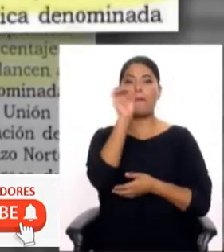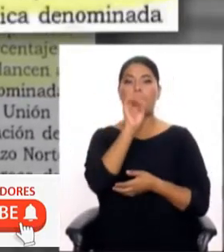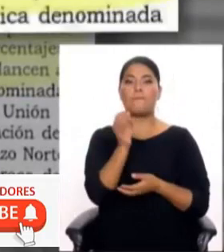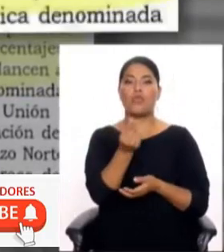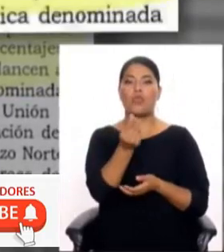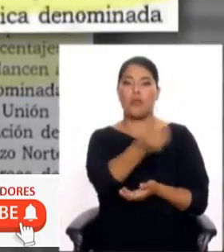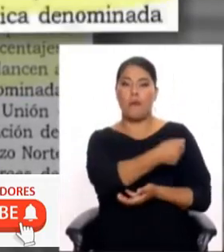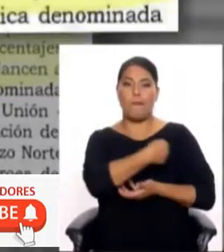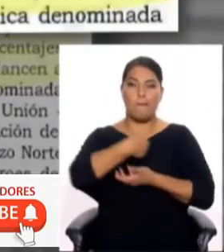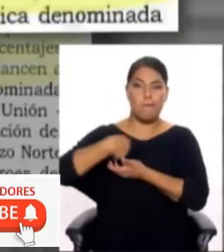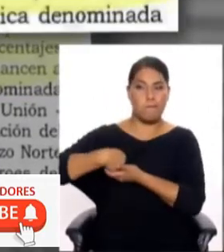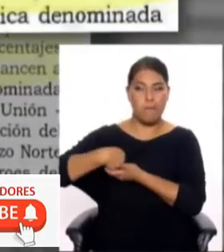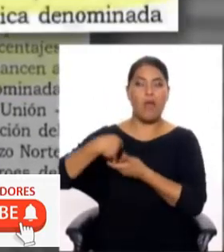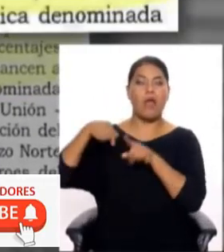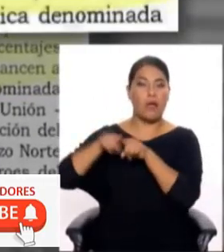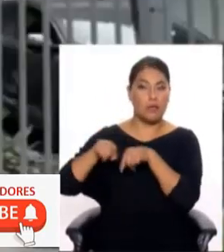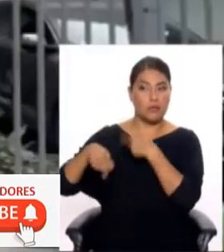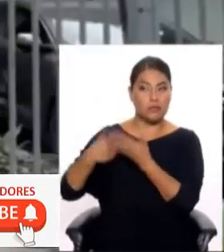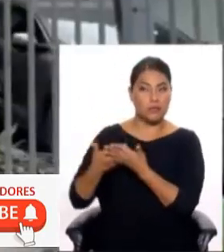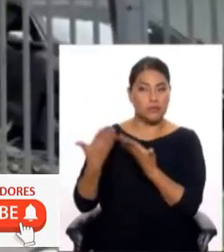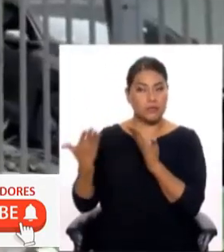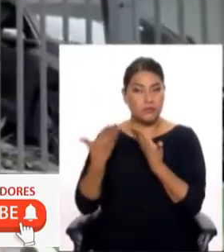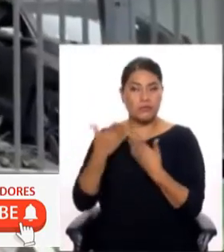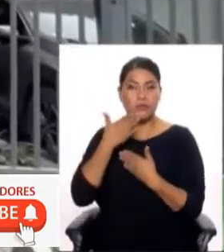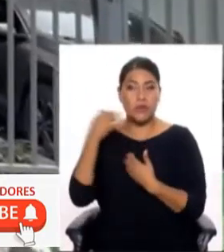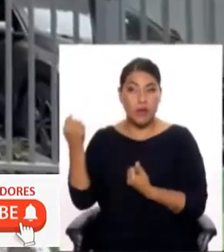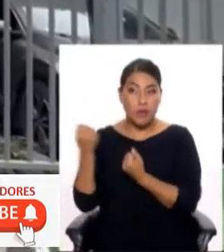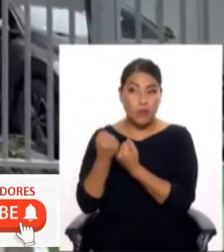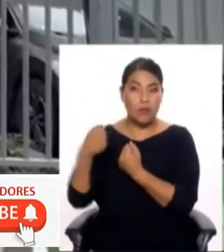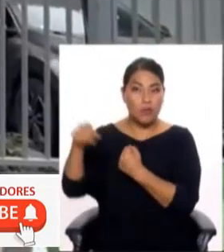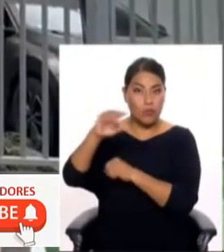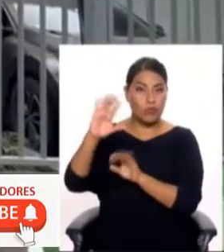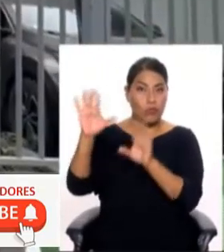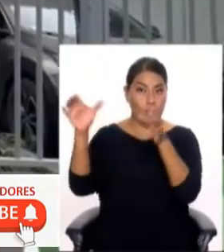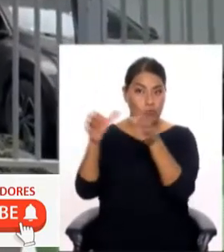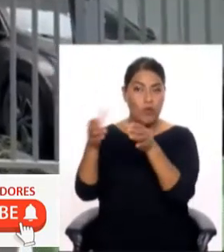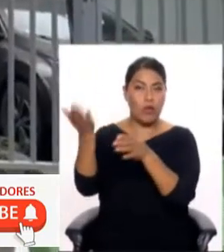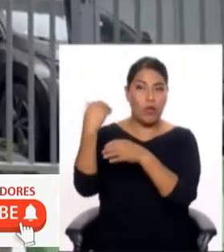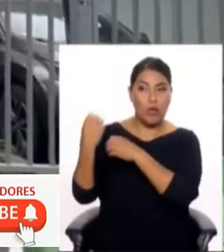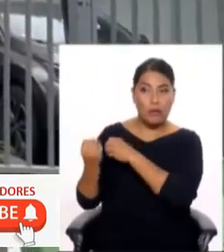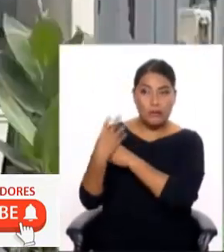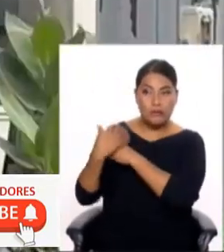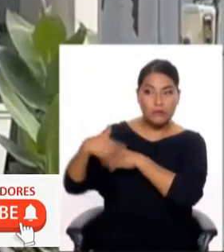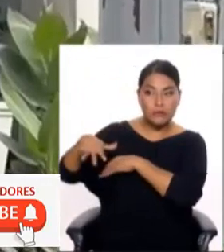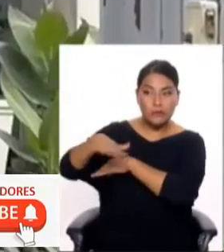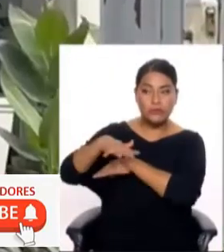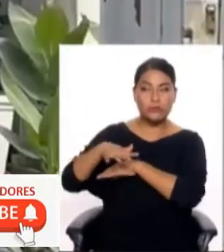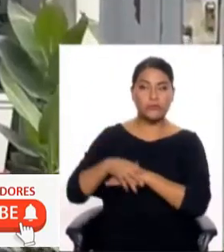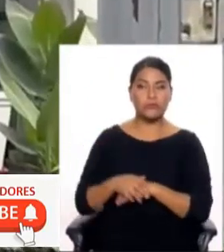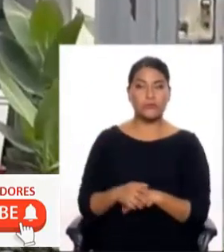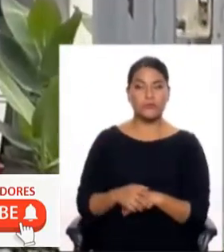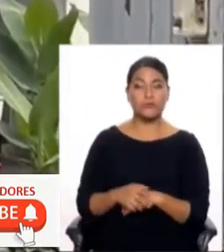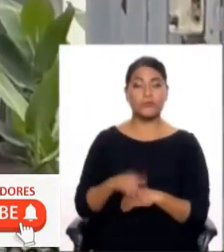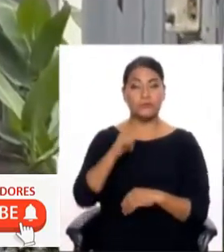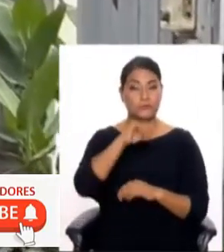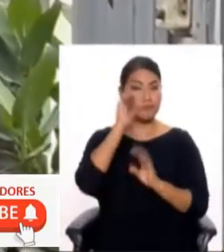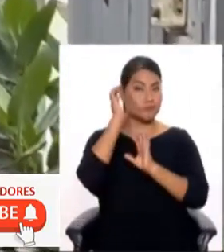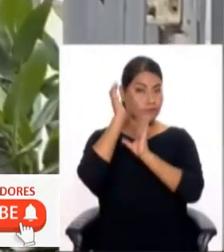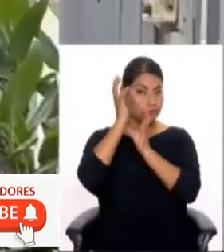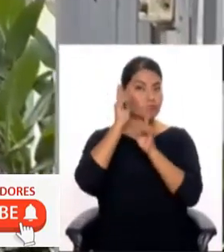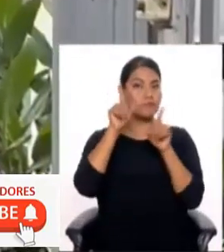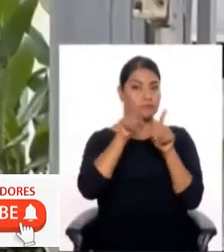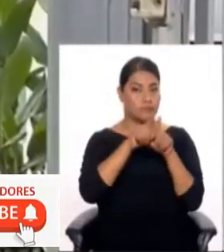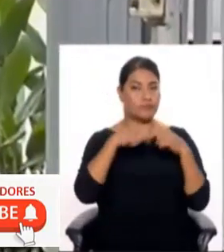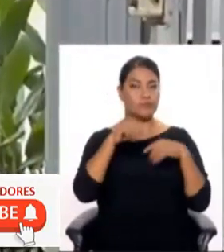dinero ilícito, para lo cual habrían tenido el apoyo congresal a través de asesores en la sombra. En Piura se realizó la